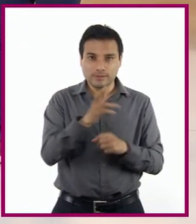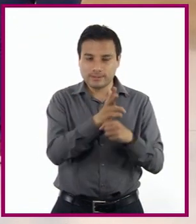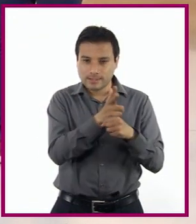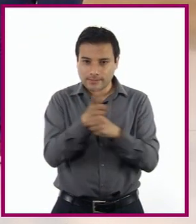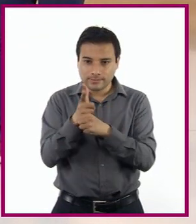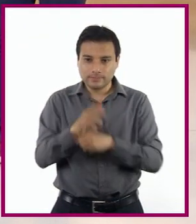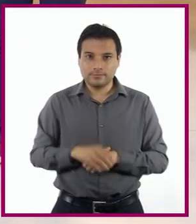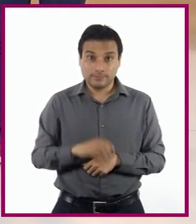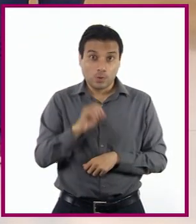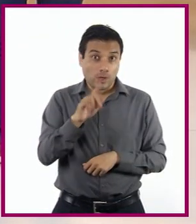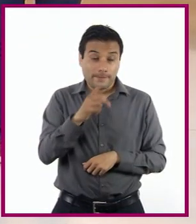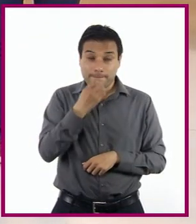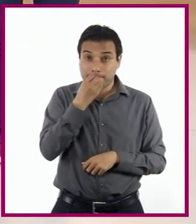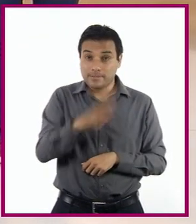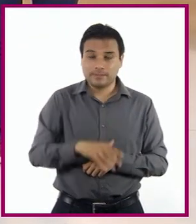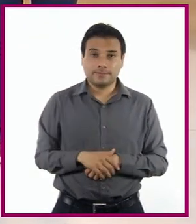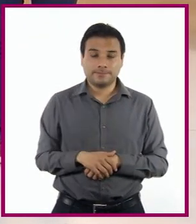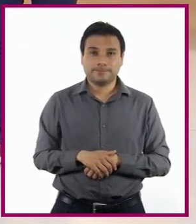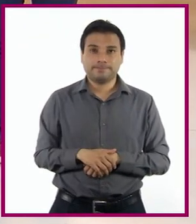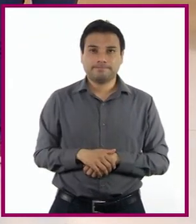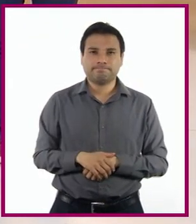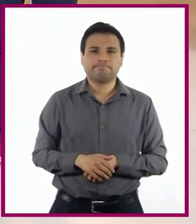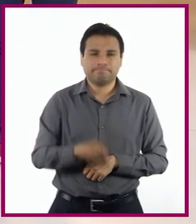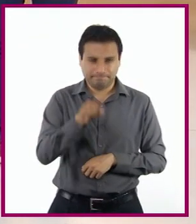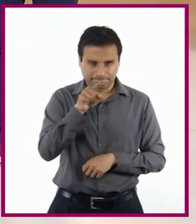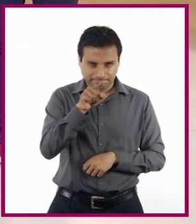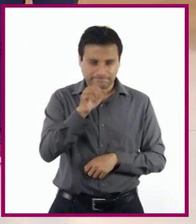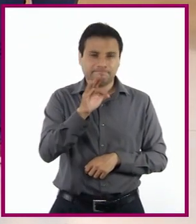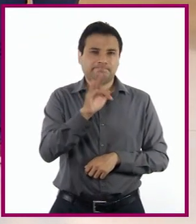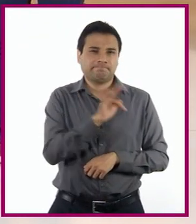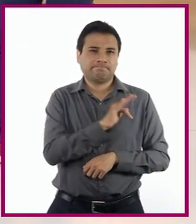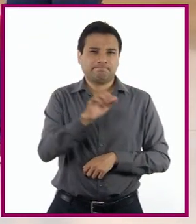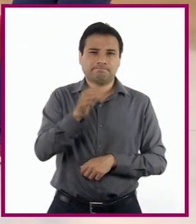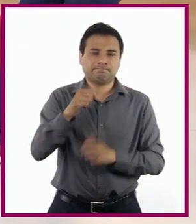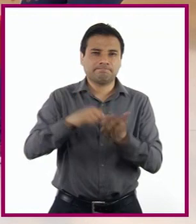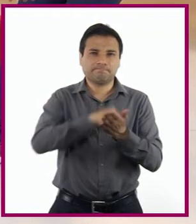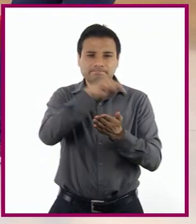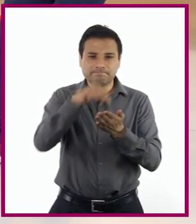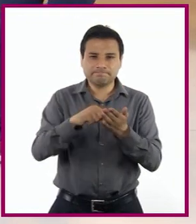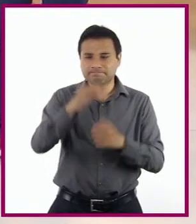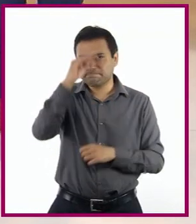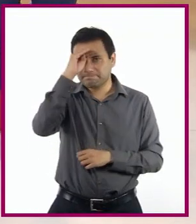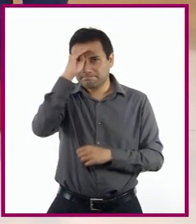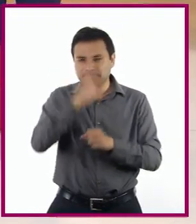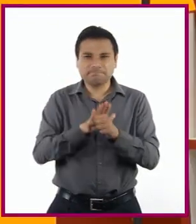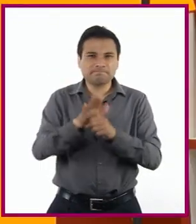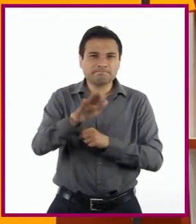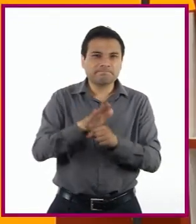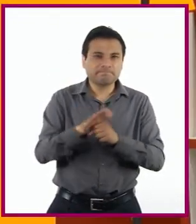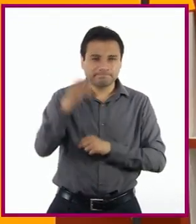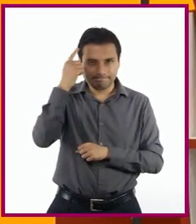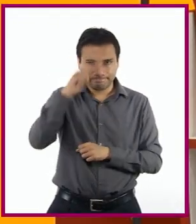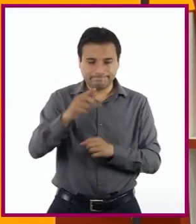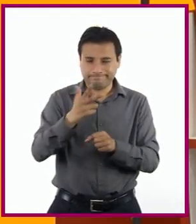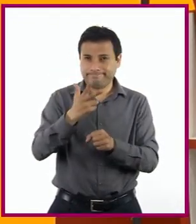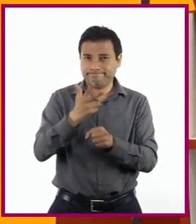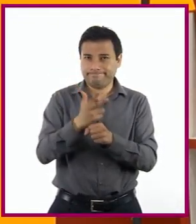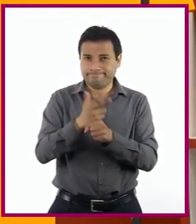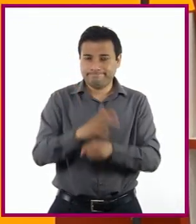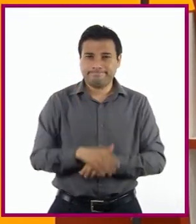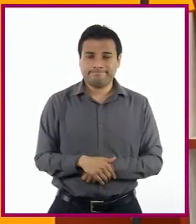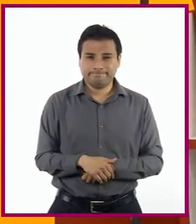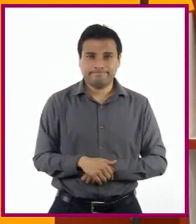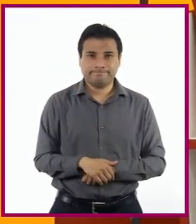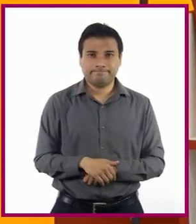Eso es genial Ustedes en casa Pueden ubicar espacios Que pudieran aprovechar Para hacer su cortometraje O mejorar su